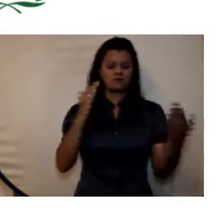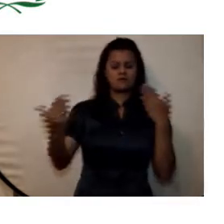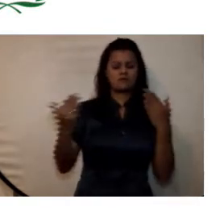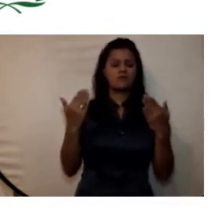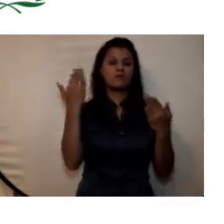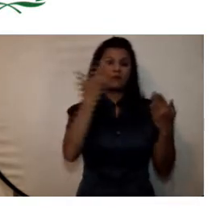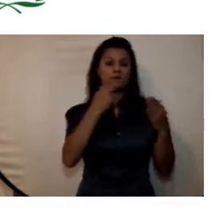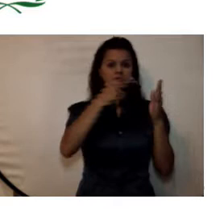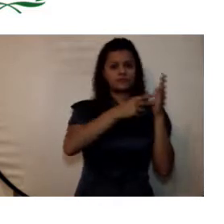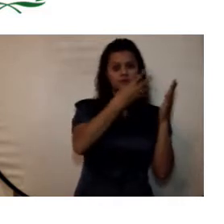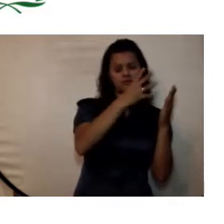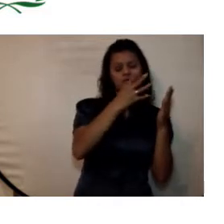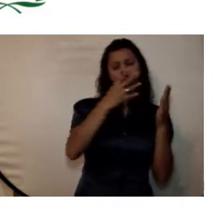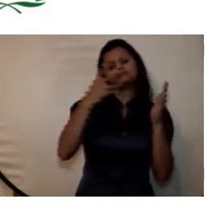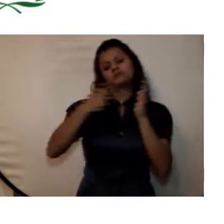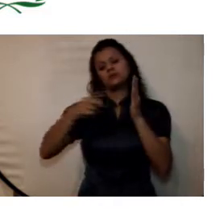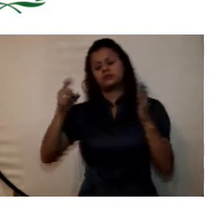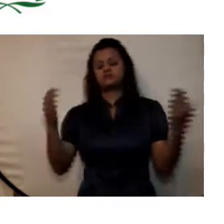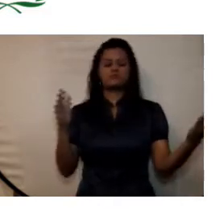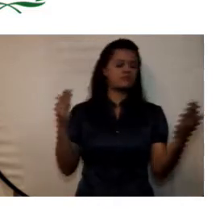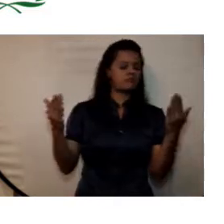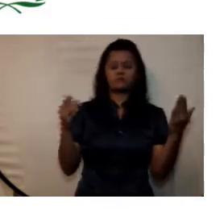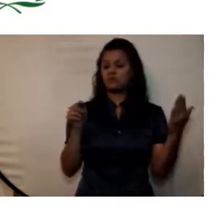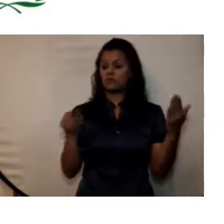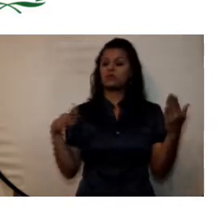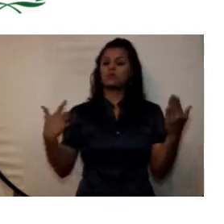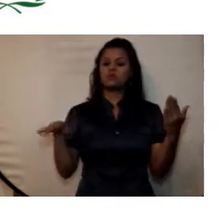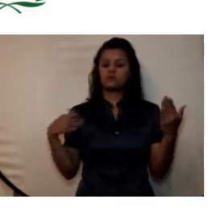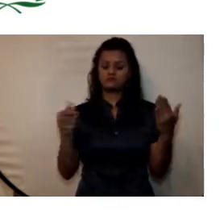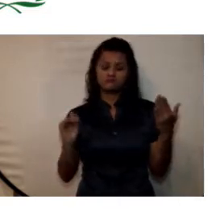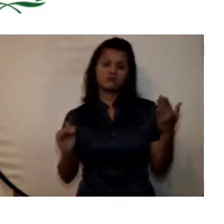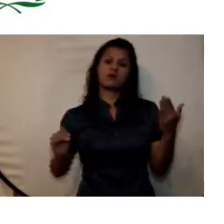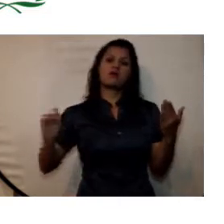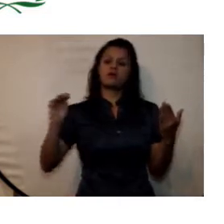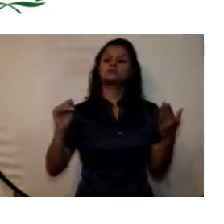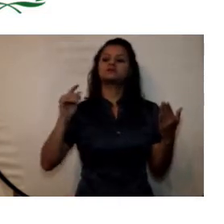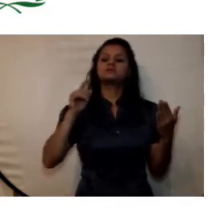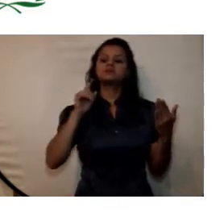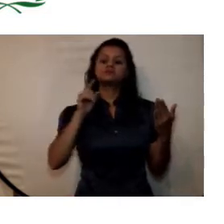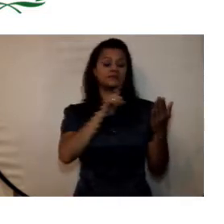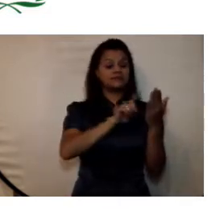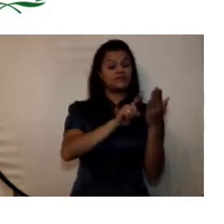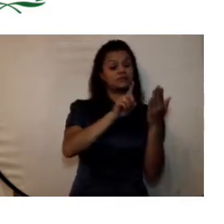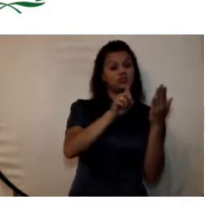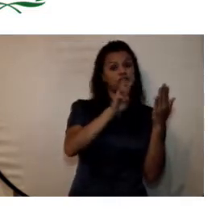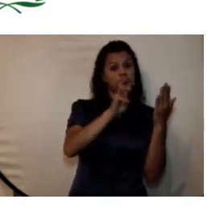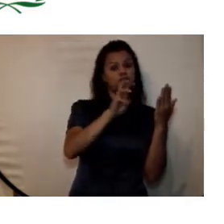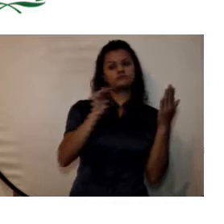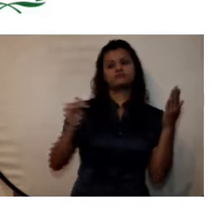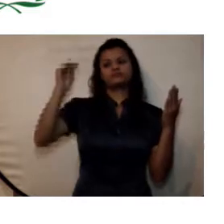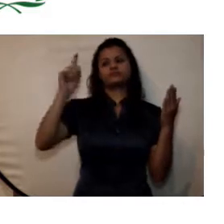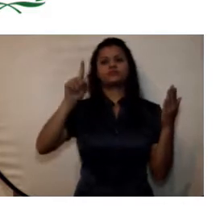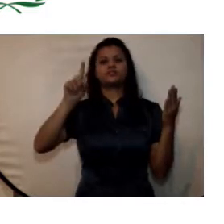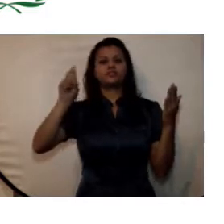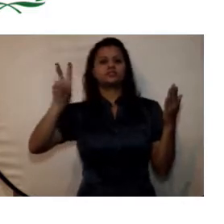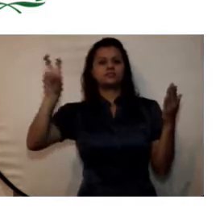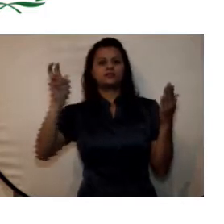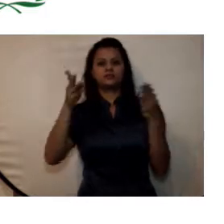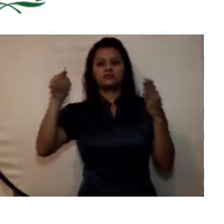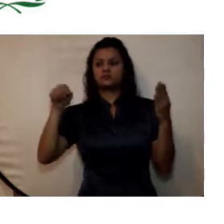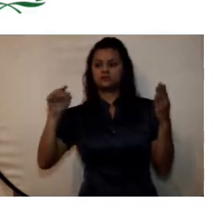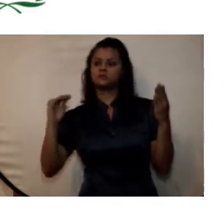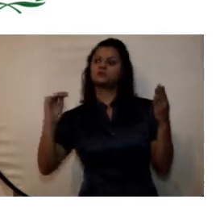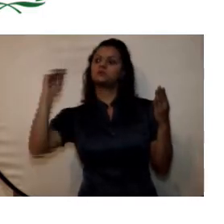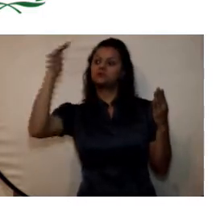en el año 2014 se evidencia un incremento de 128 a 167 estudiantes ubicados entre los mejores saber pro